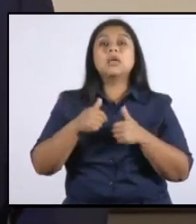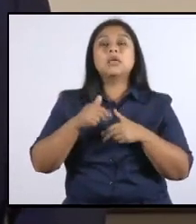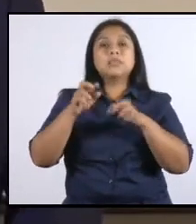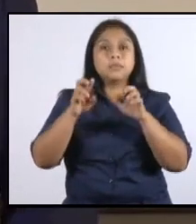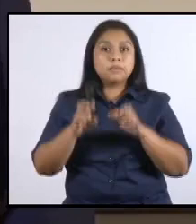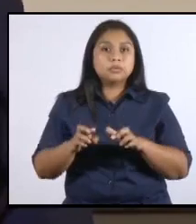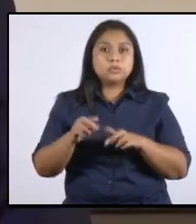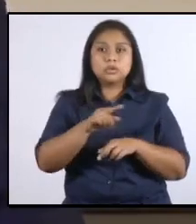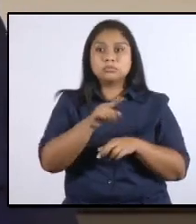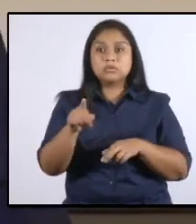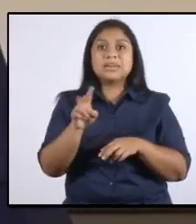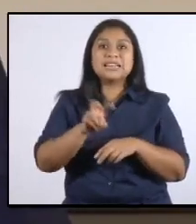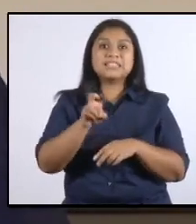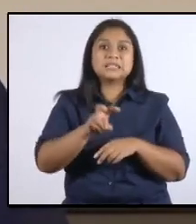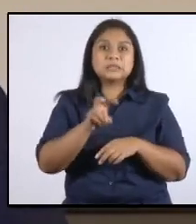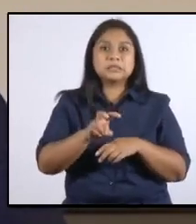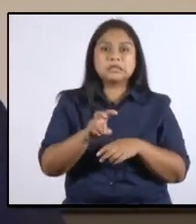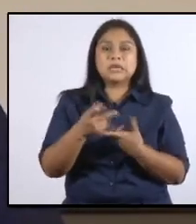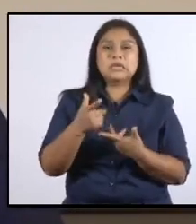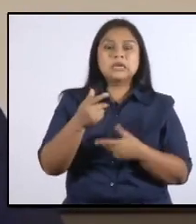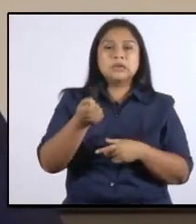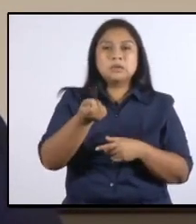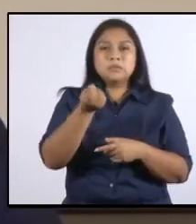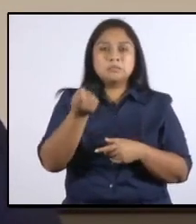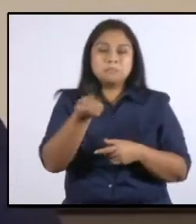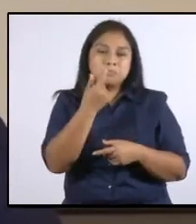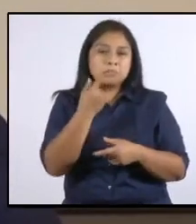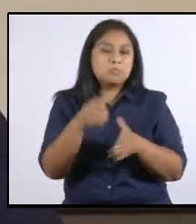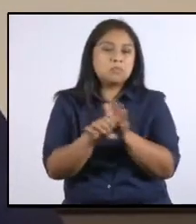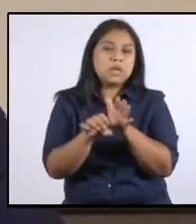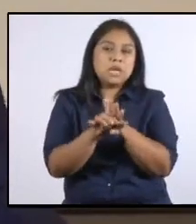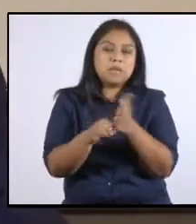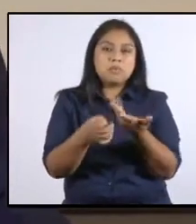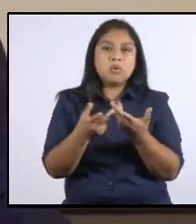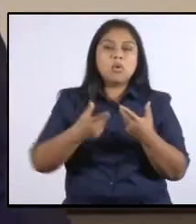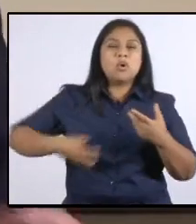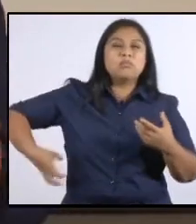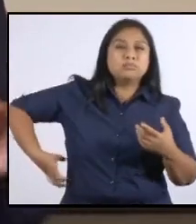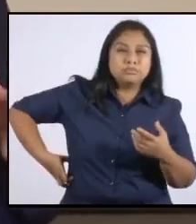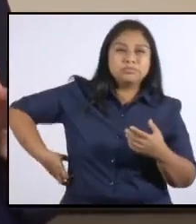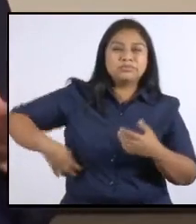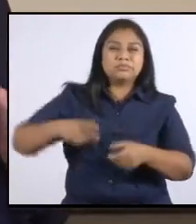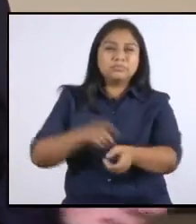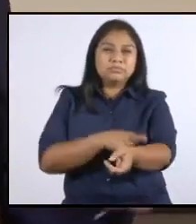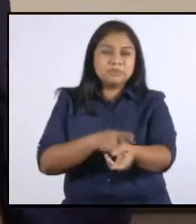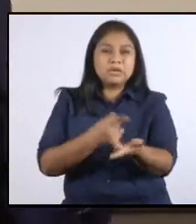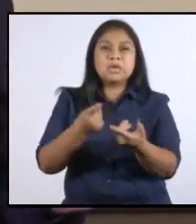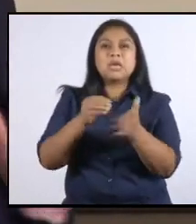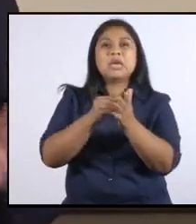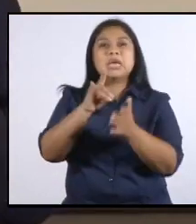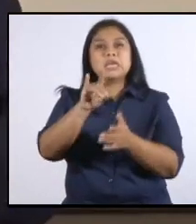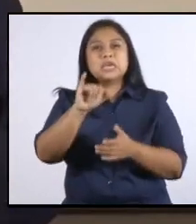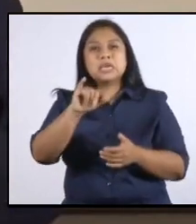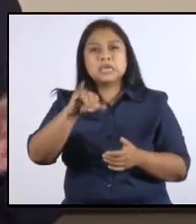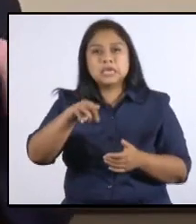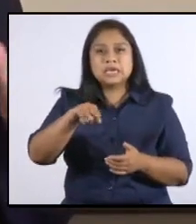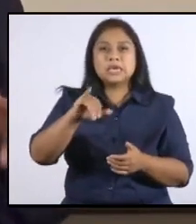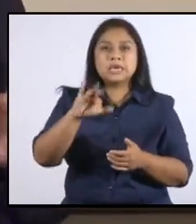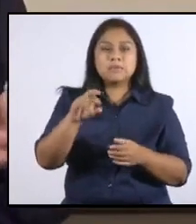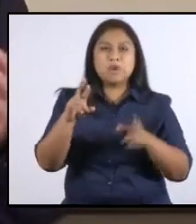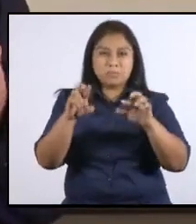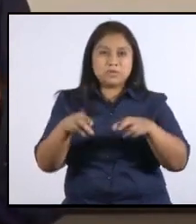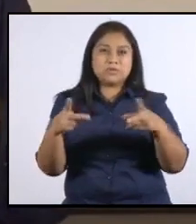personas que requieran tratamientos especializados, como por ejemplo, hemodiálisis, quimioterapias, radioterapias y